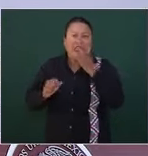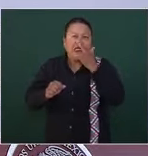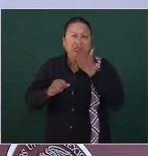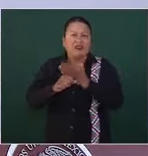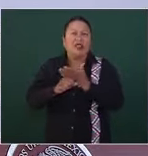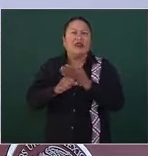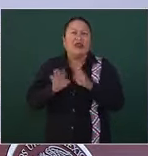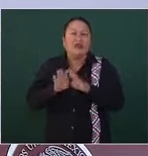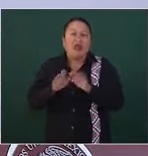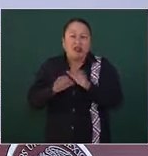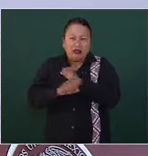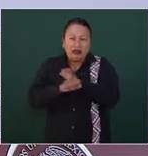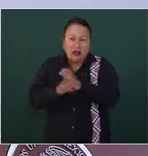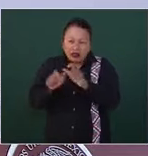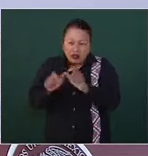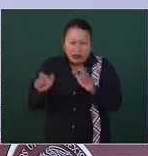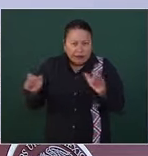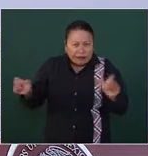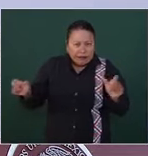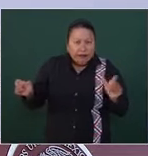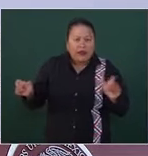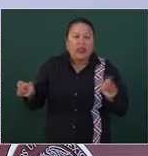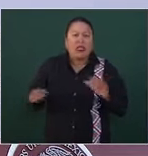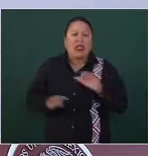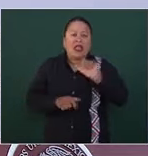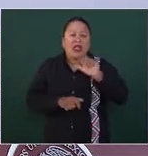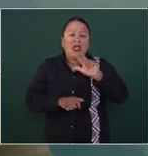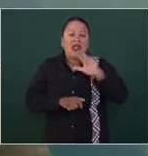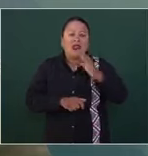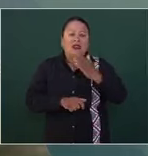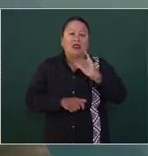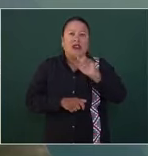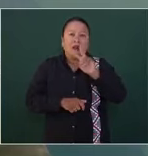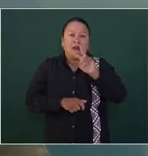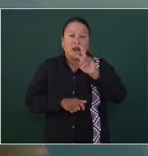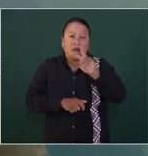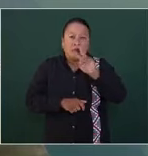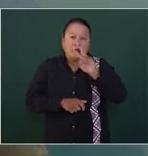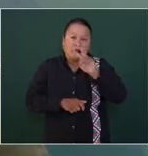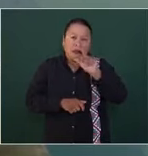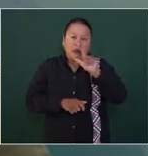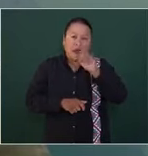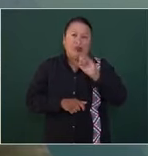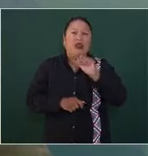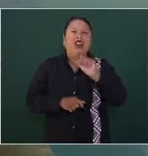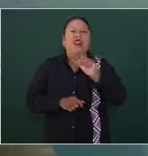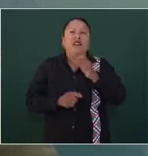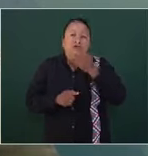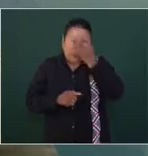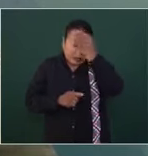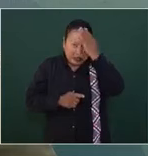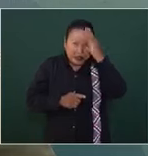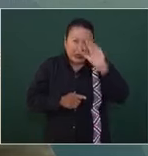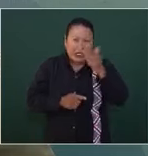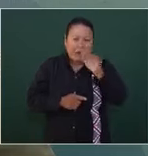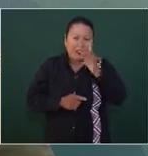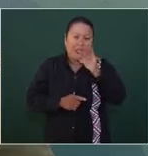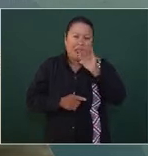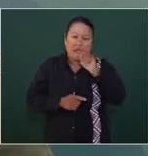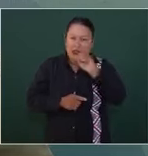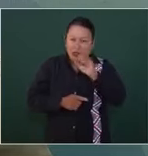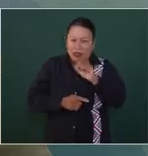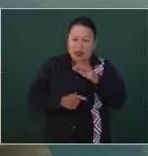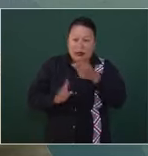seguridad de Archibaldo, del líder del grupo de los Chapitos. Esta